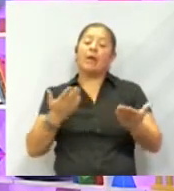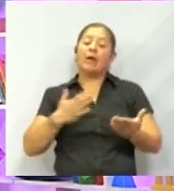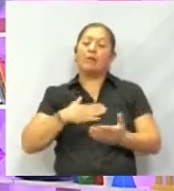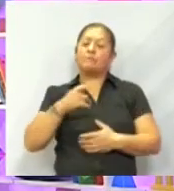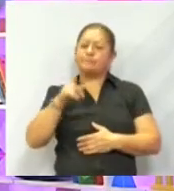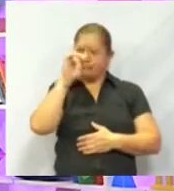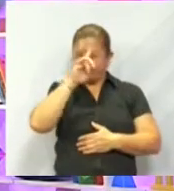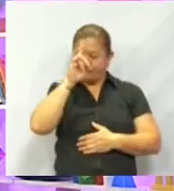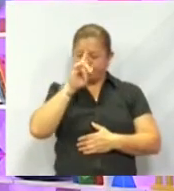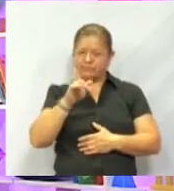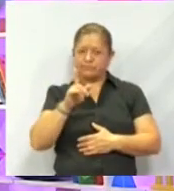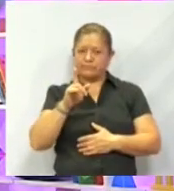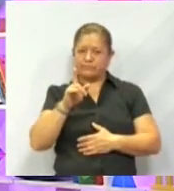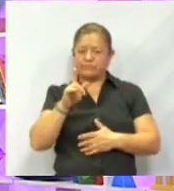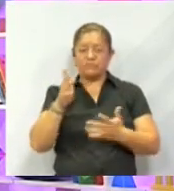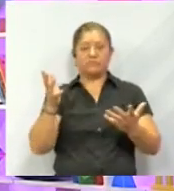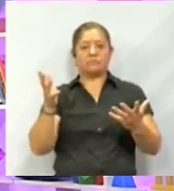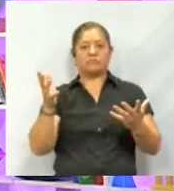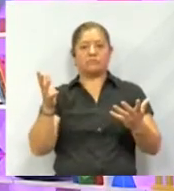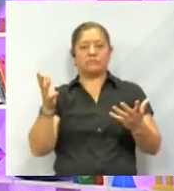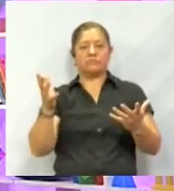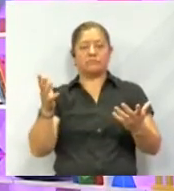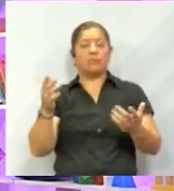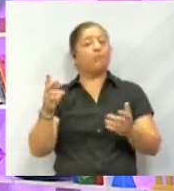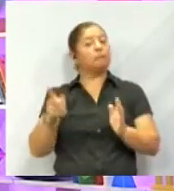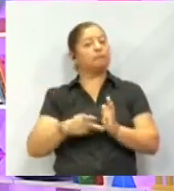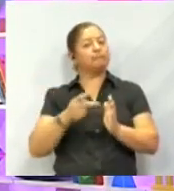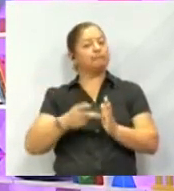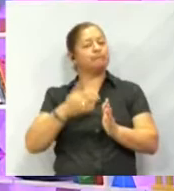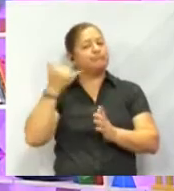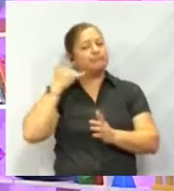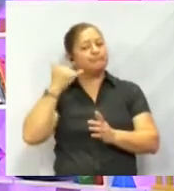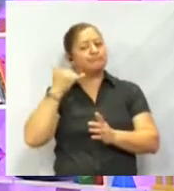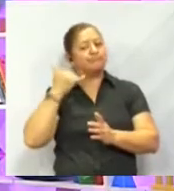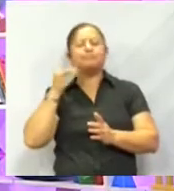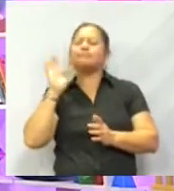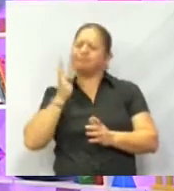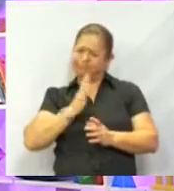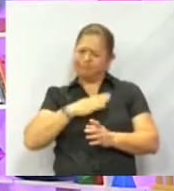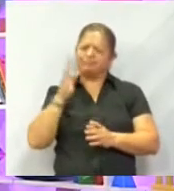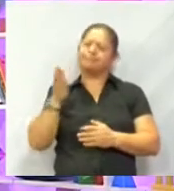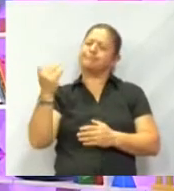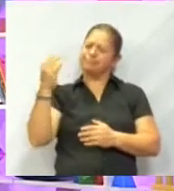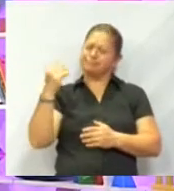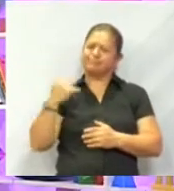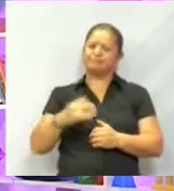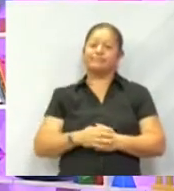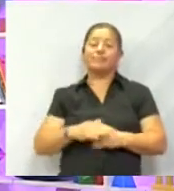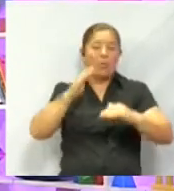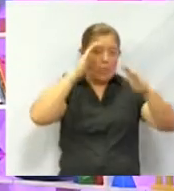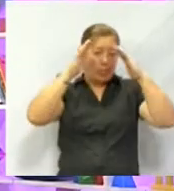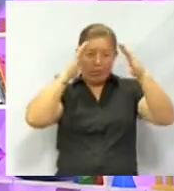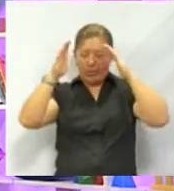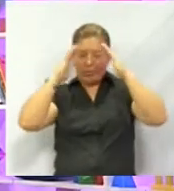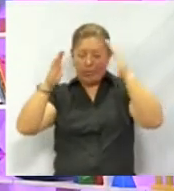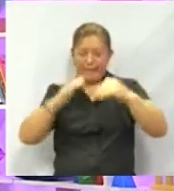Ya conocimos... ¡Ah, caray! ¿Otra llamada? Nueva llamada. Venga. ¡Adelante! ¡Hola, hola!